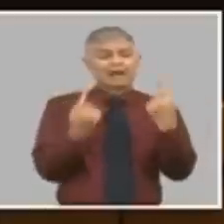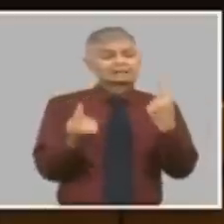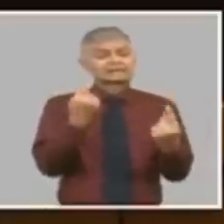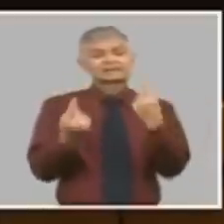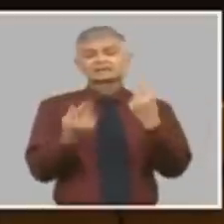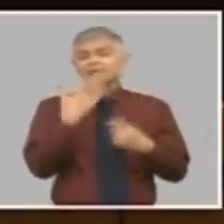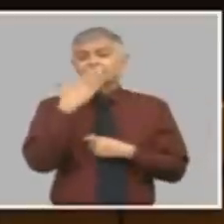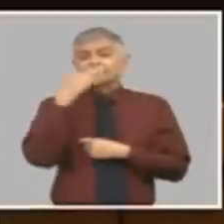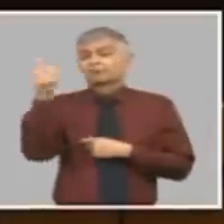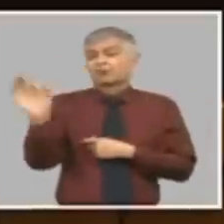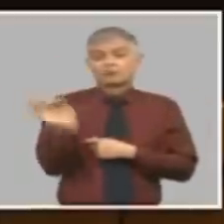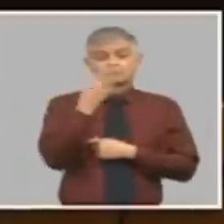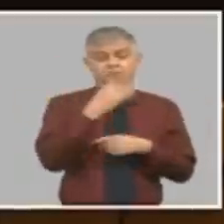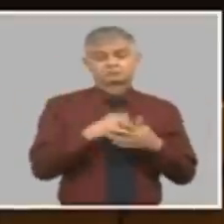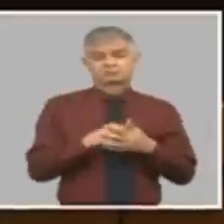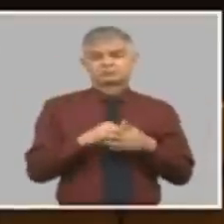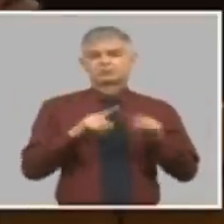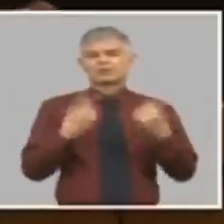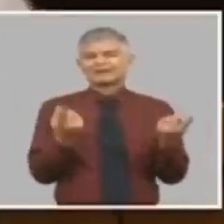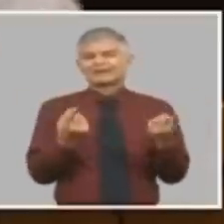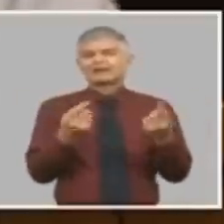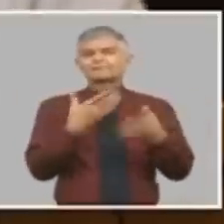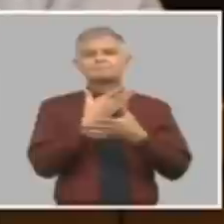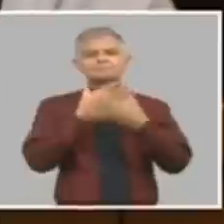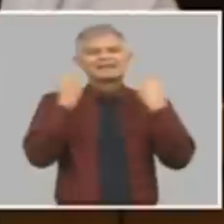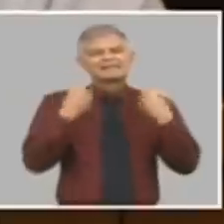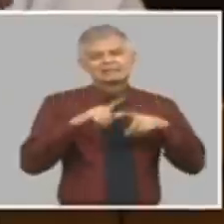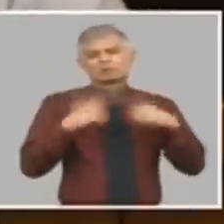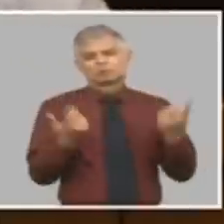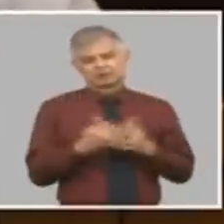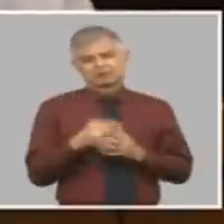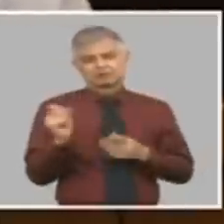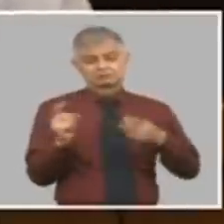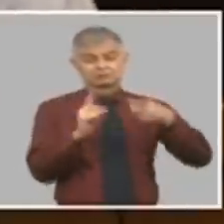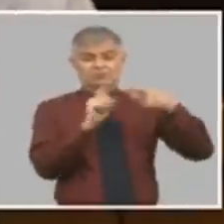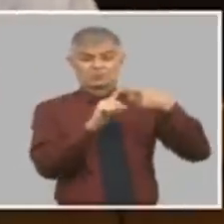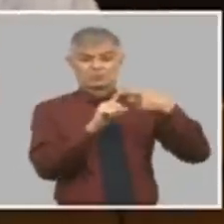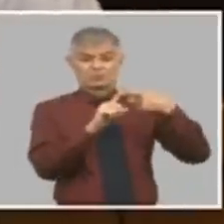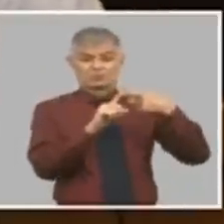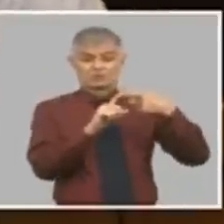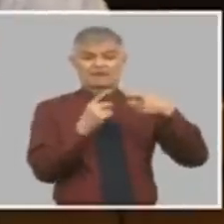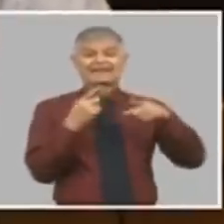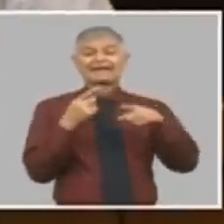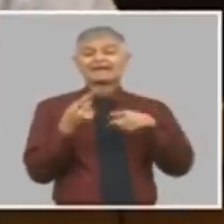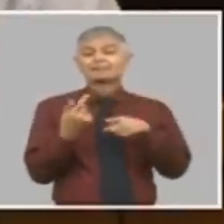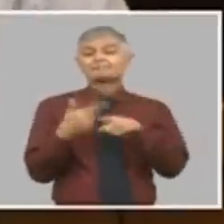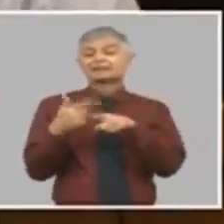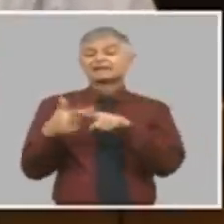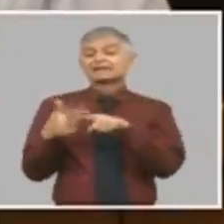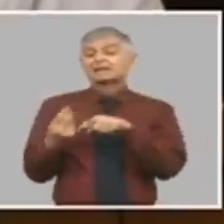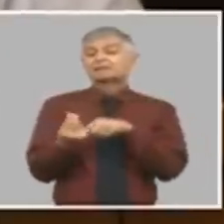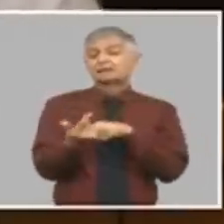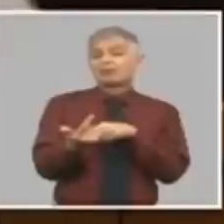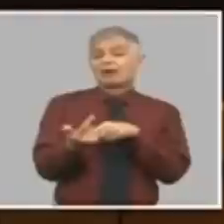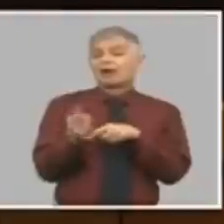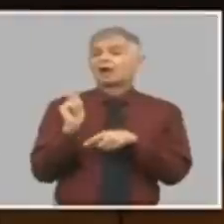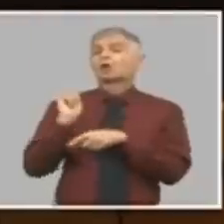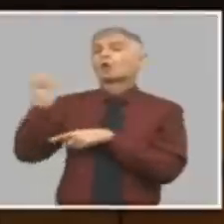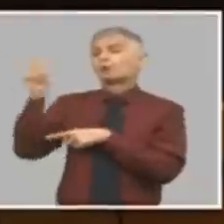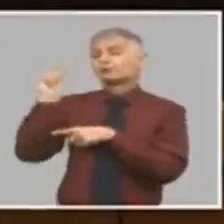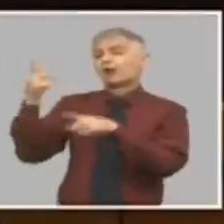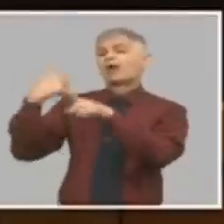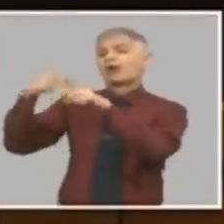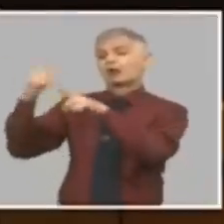¿cuáles son los motivos de la pérdida? uno el incremento de las materias primas importadas y dos